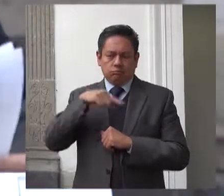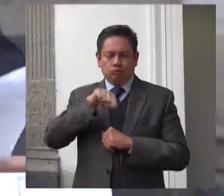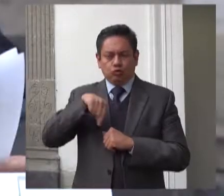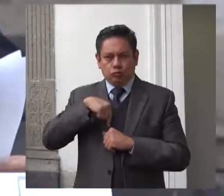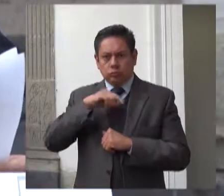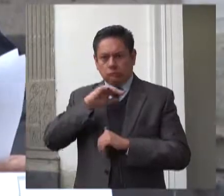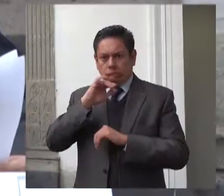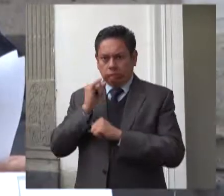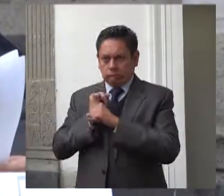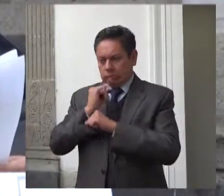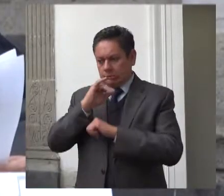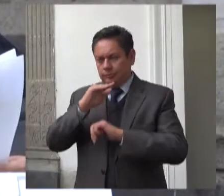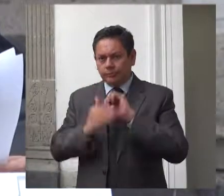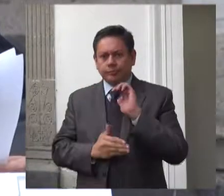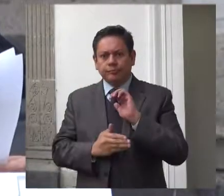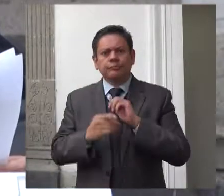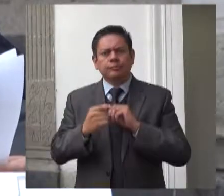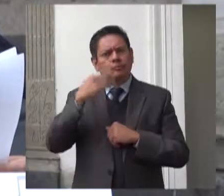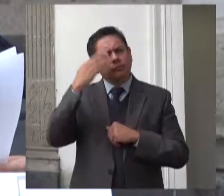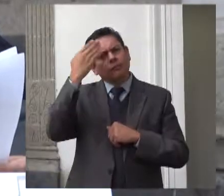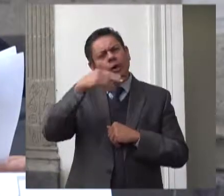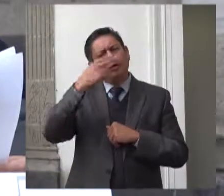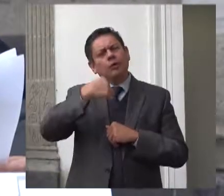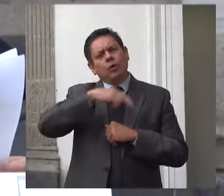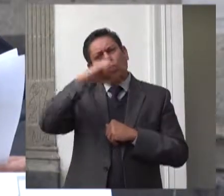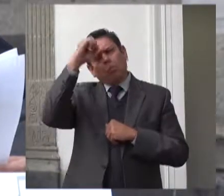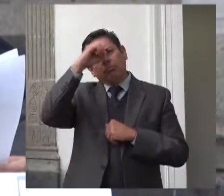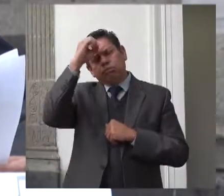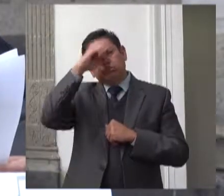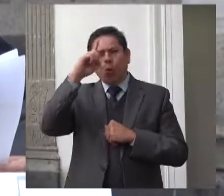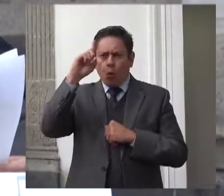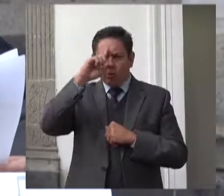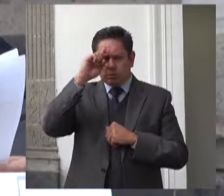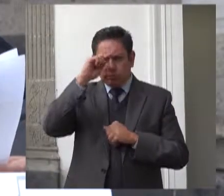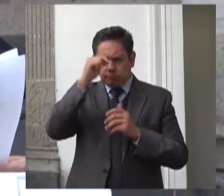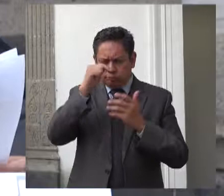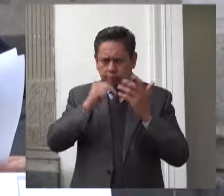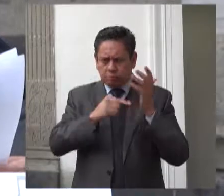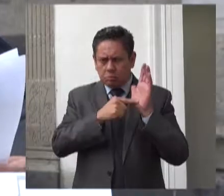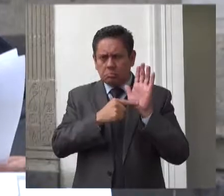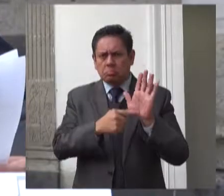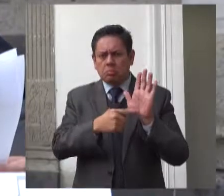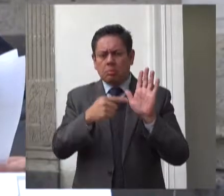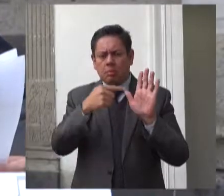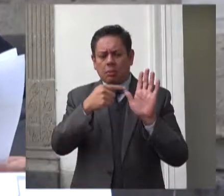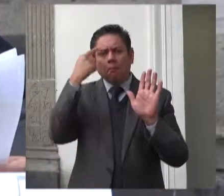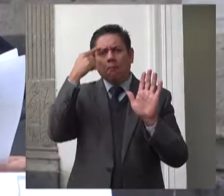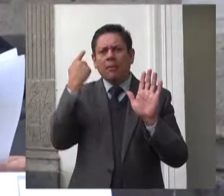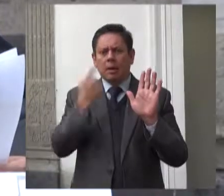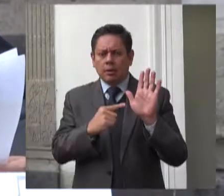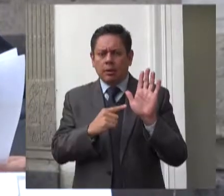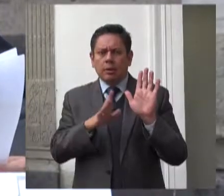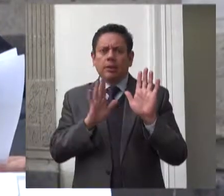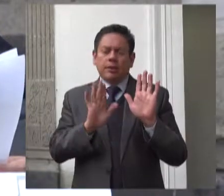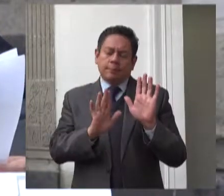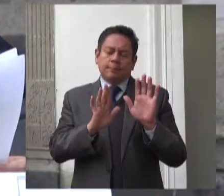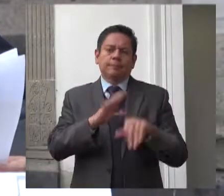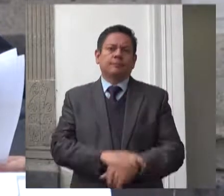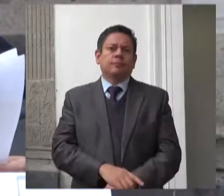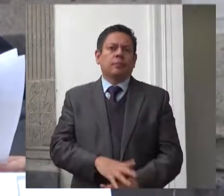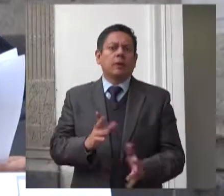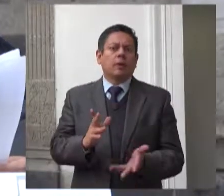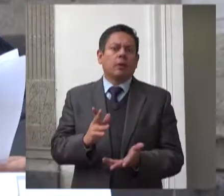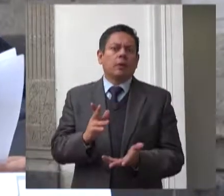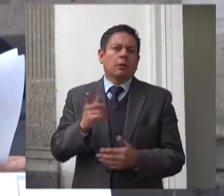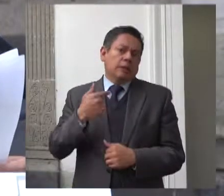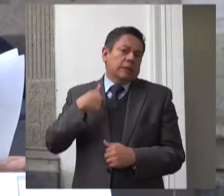señalar que la misión de este pronunciamiento no pretende inhibir la implementación de medidas